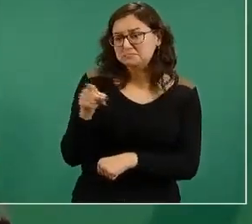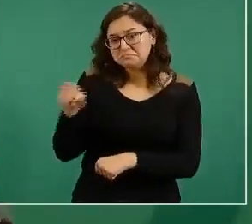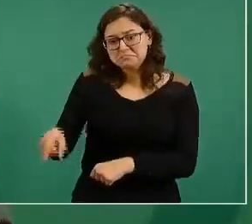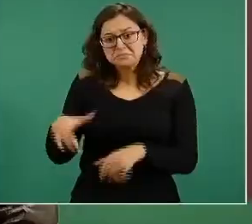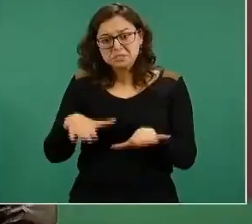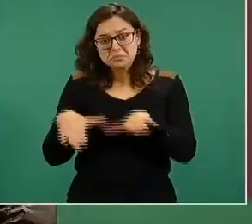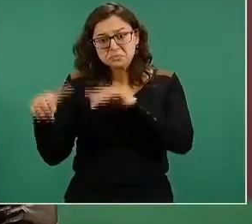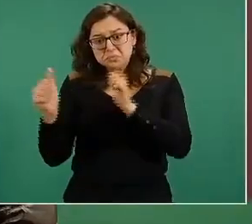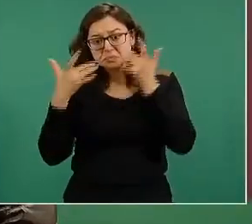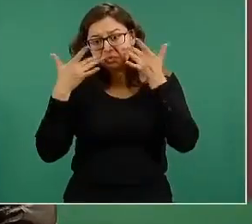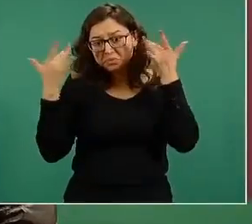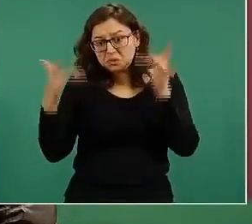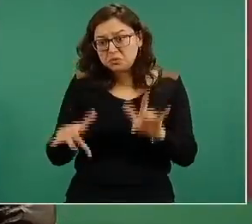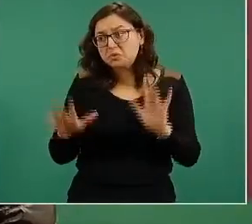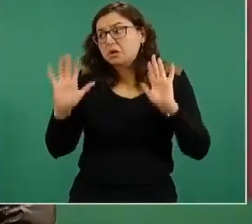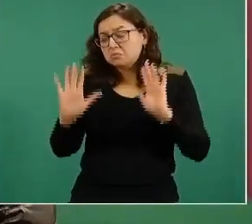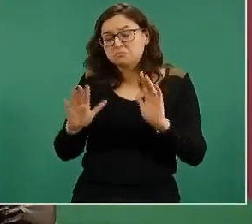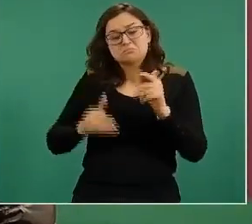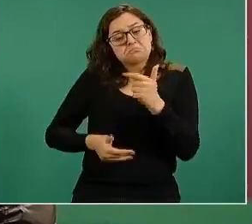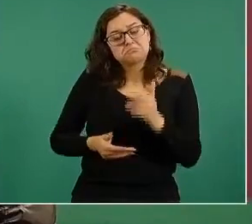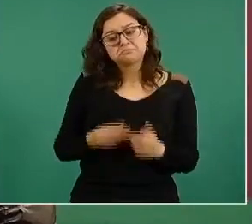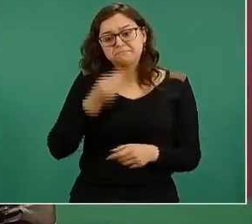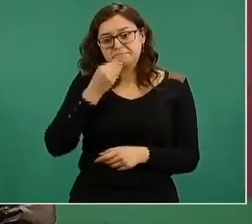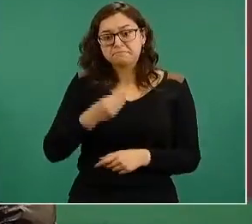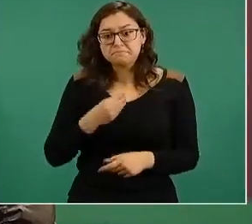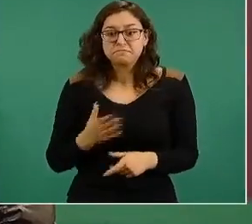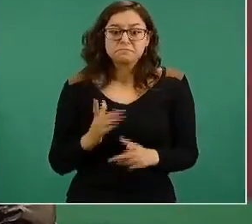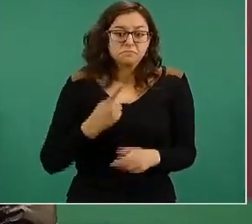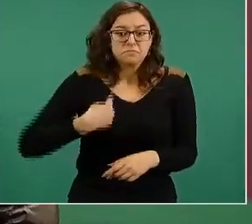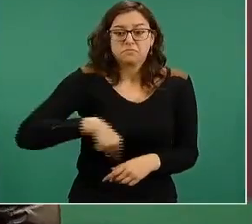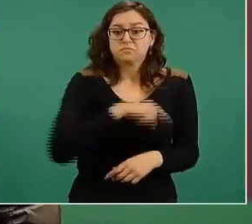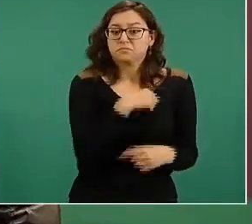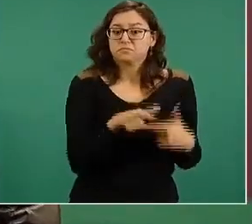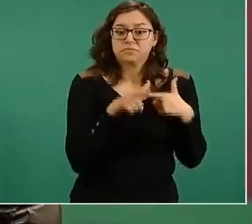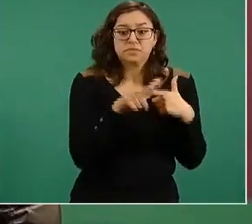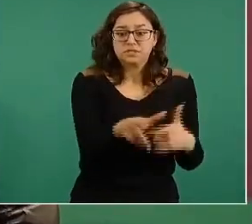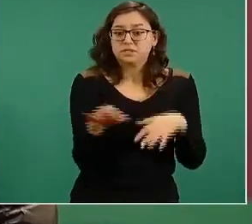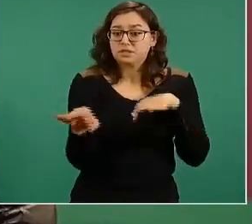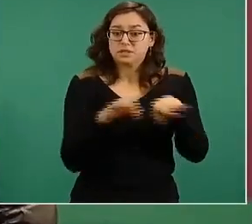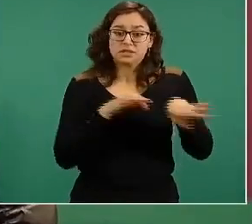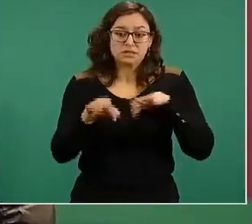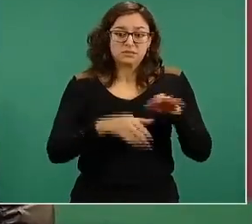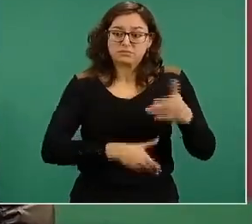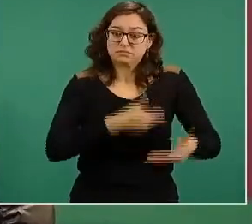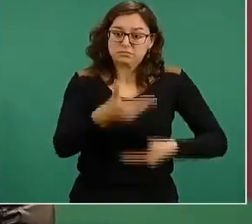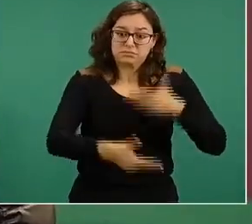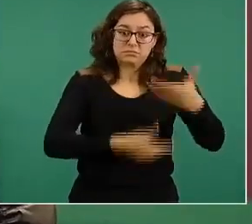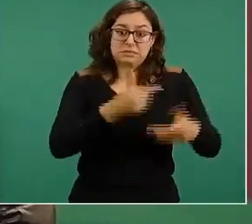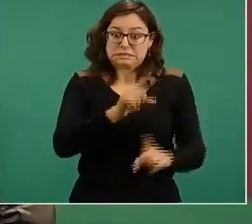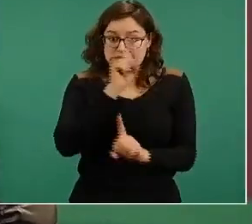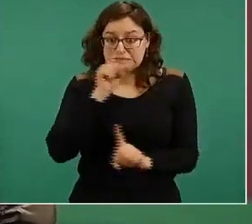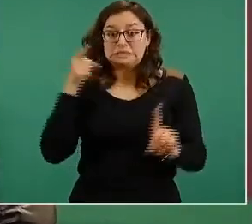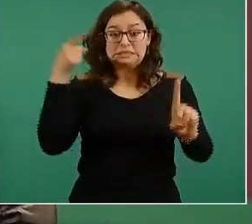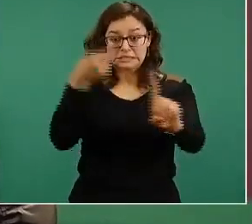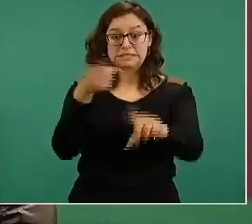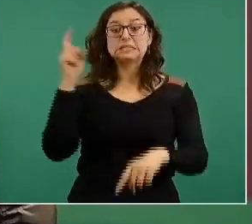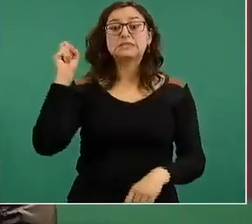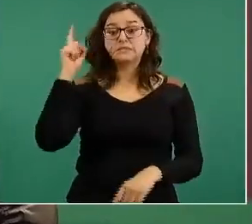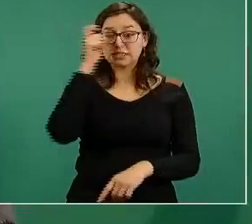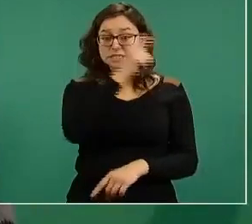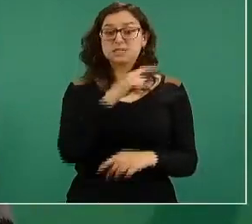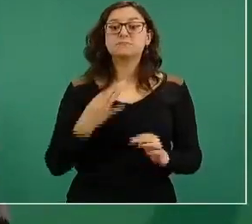seguiremos caminando con un operativo que tiene grandes retos, que los estamos